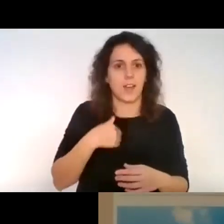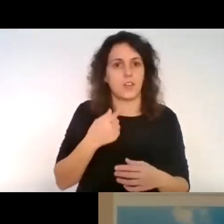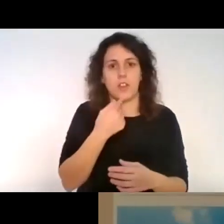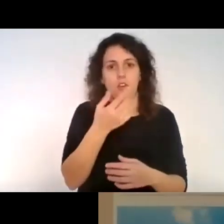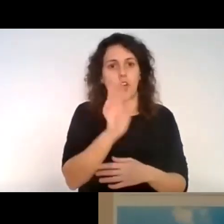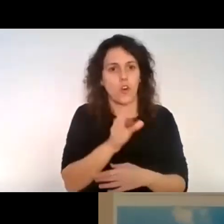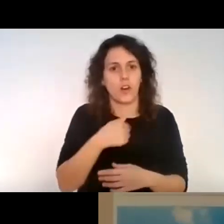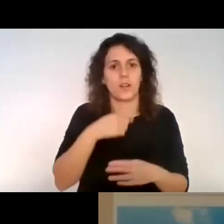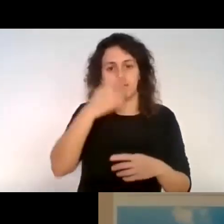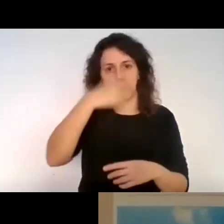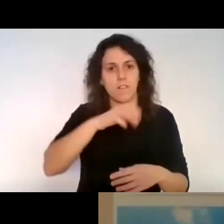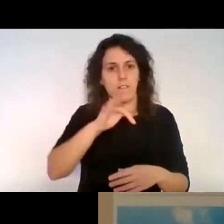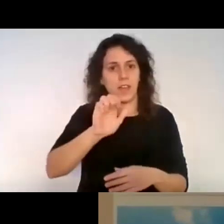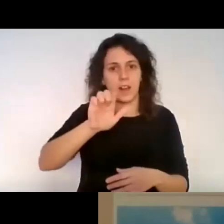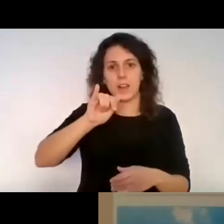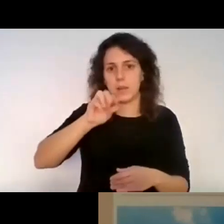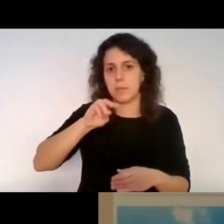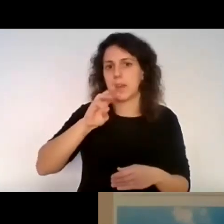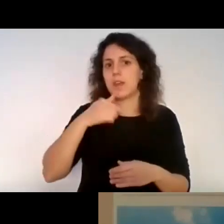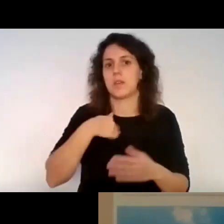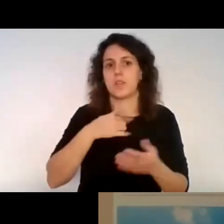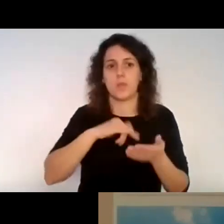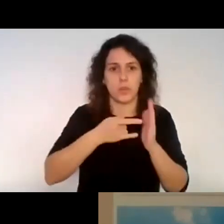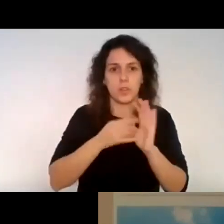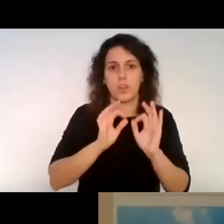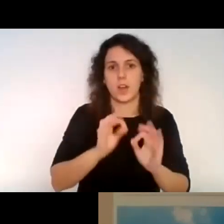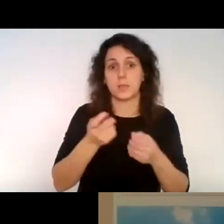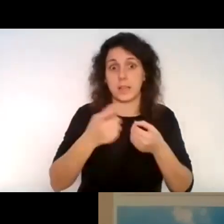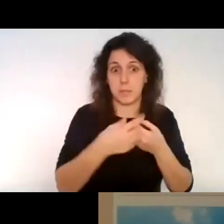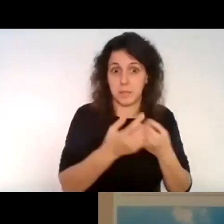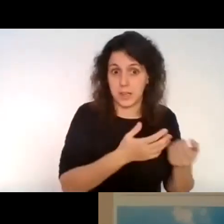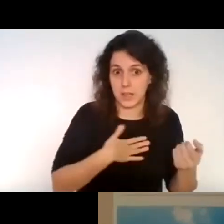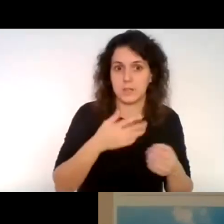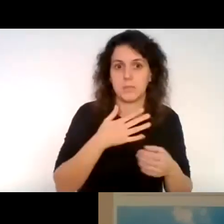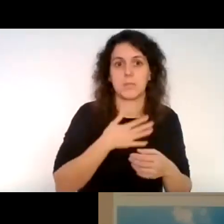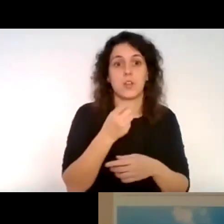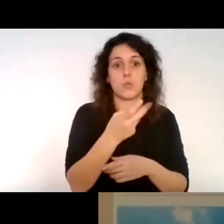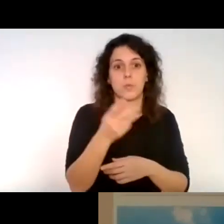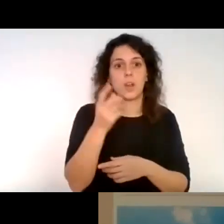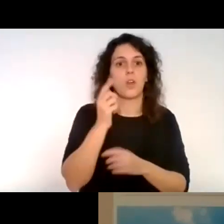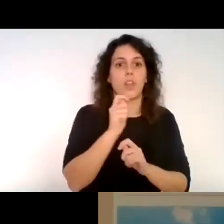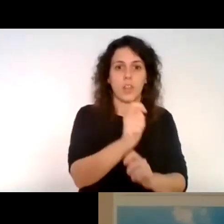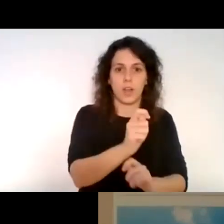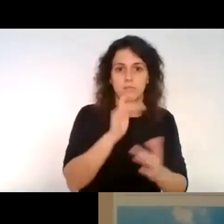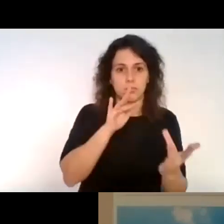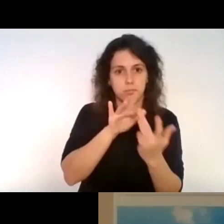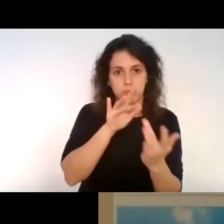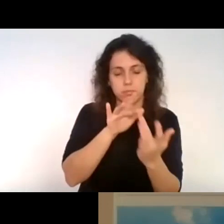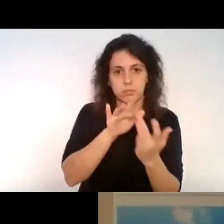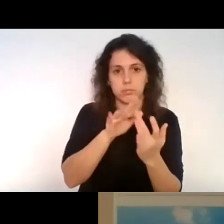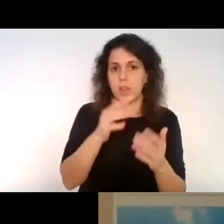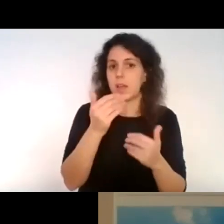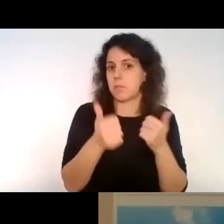tengo este proyecto, no sé si le gustaría participar, sí, me dicen. Y ahí, bueno, me dan su número, nos contactamos y ahí voy conociendo a gente.